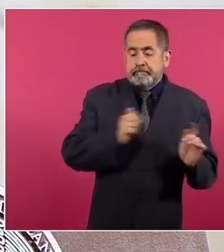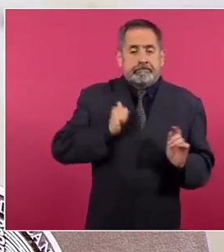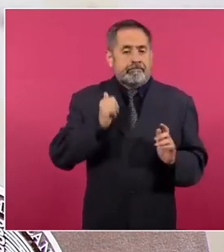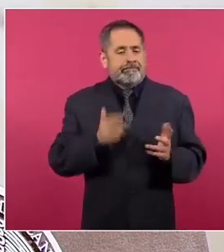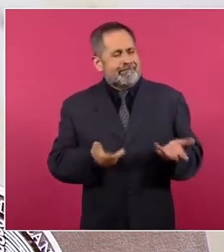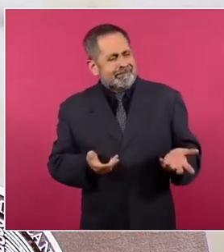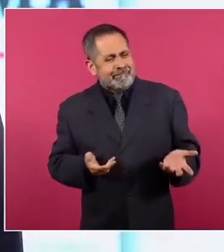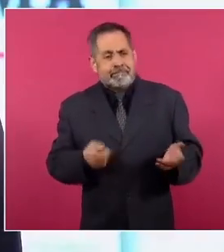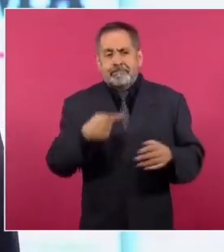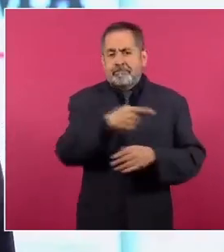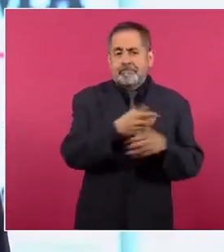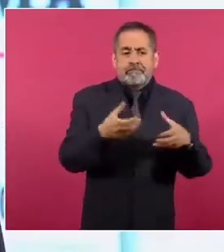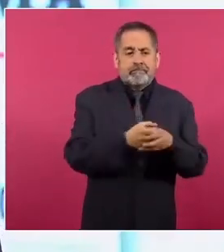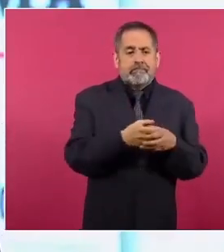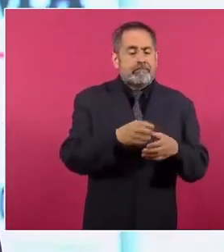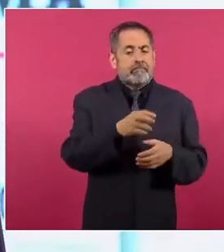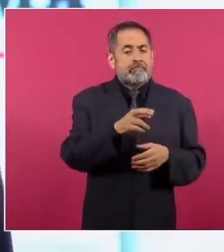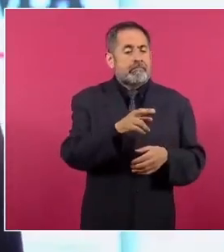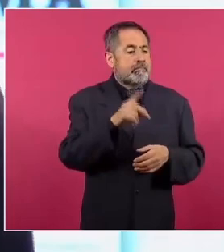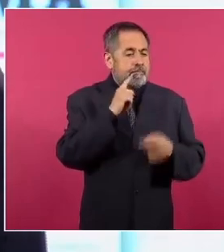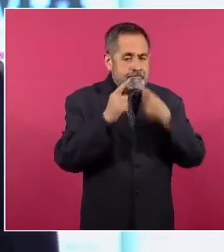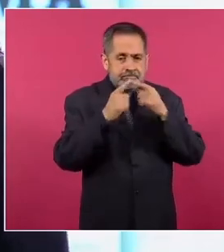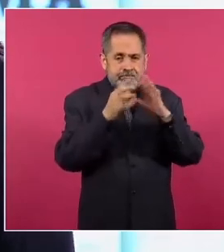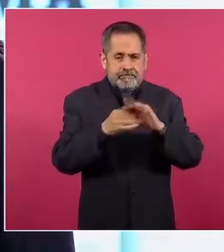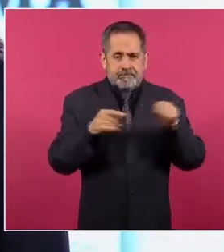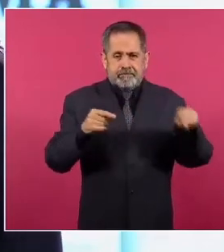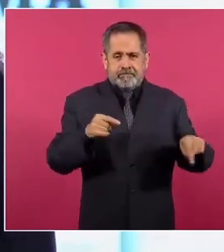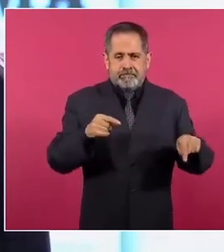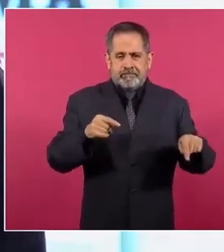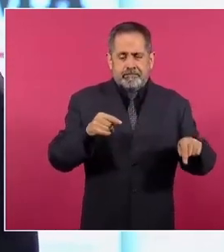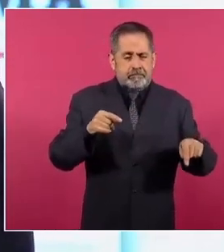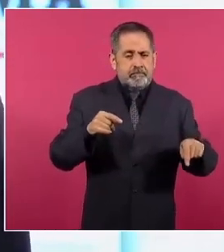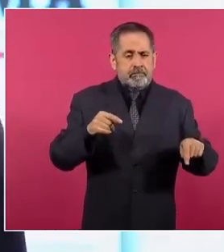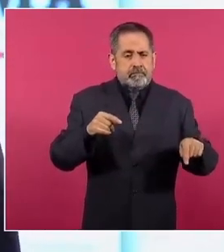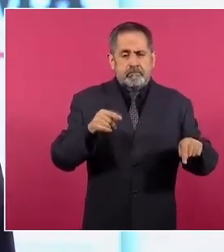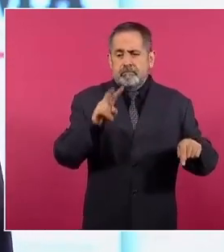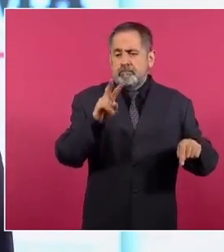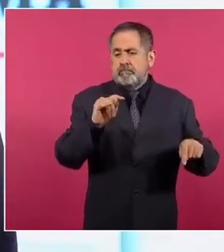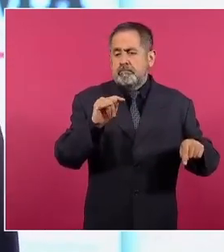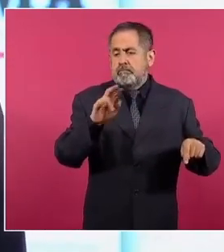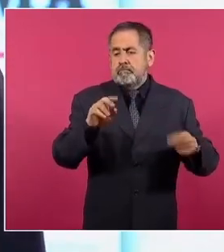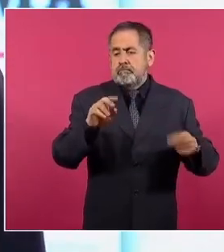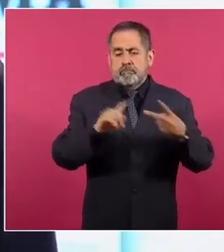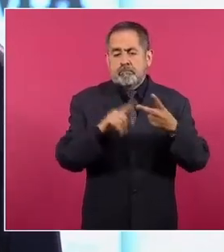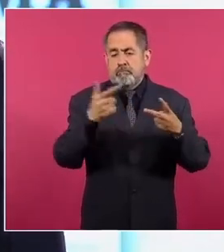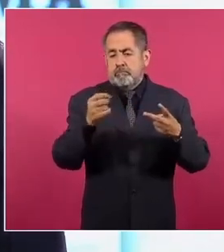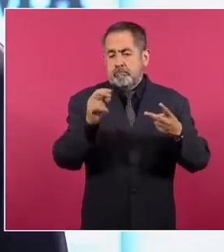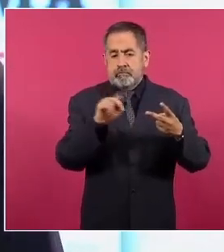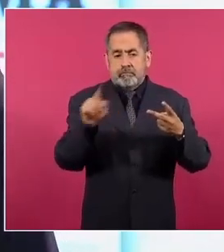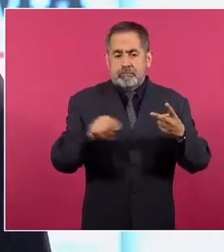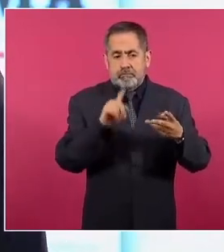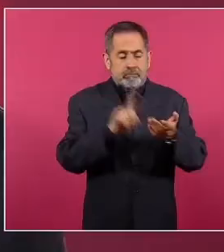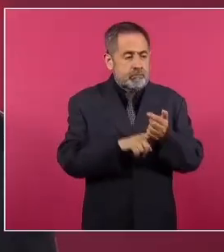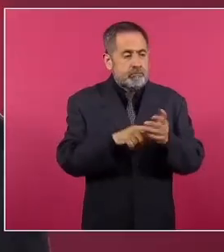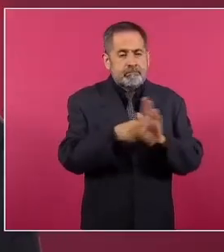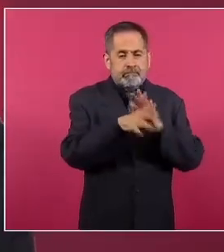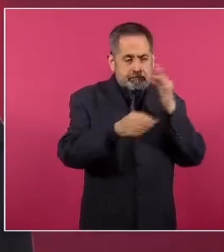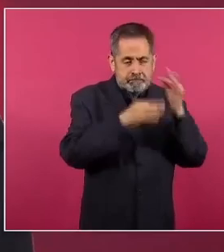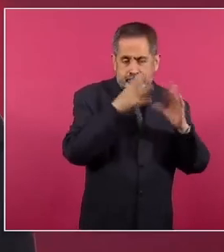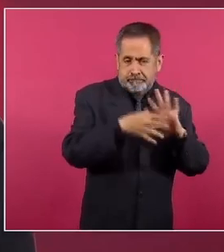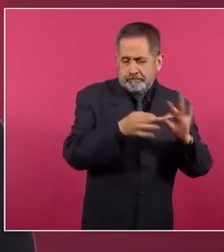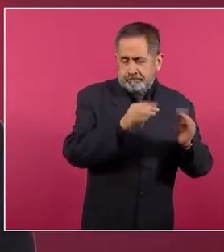Reforma se le unió el portal Energía Debate, Marco Amares, Víctor Ramírez y Gonzalo Monroy, que son fuentes de Reforma.